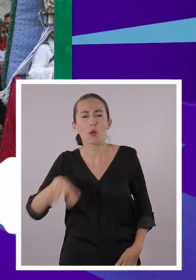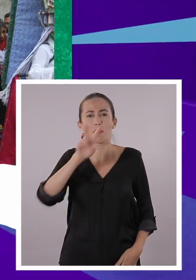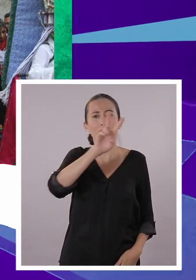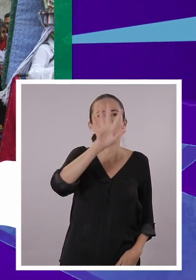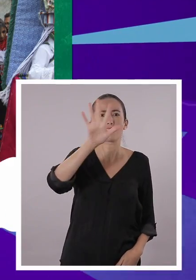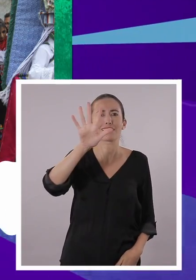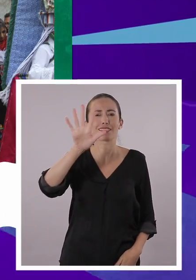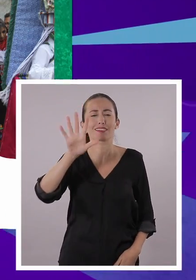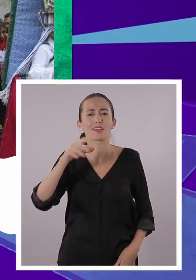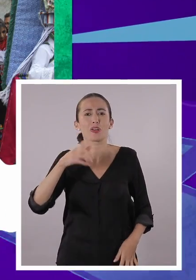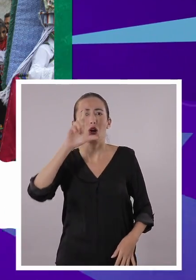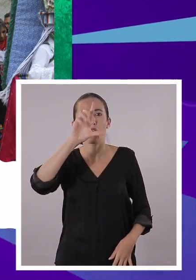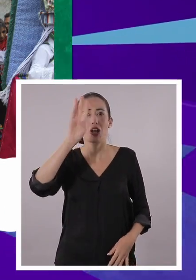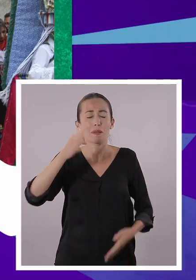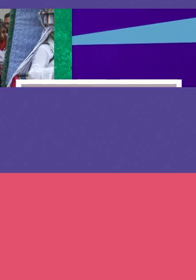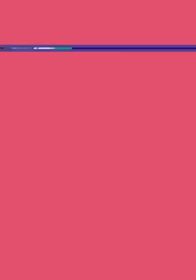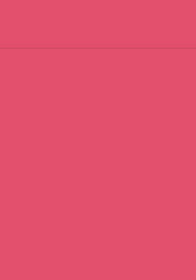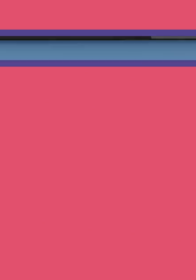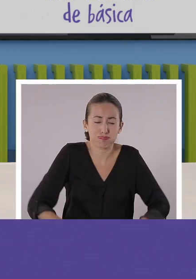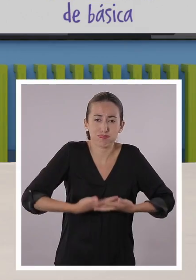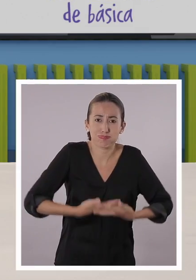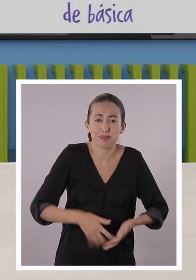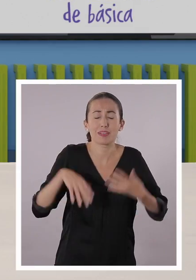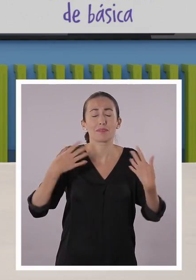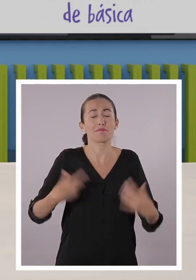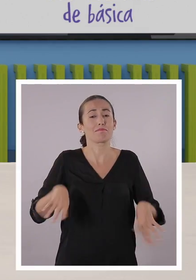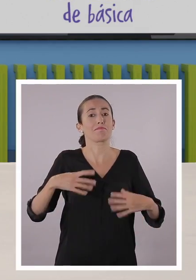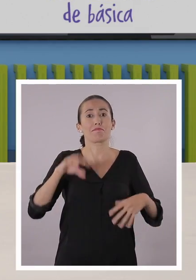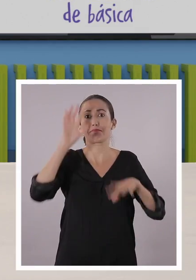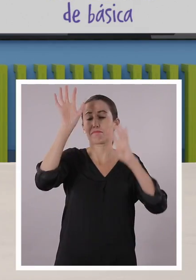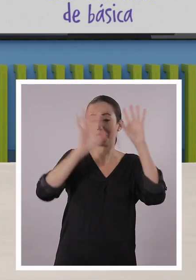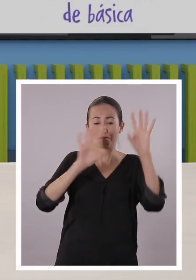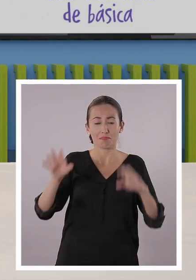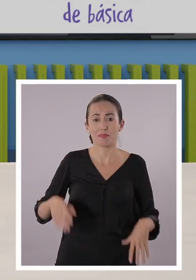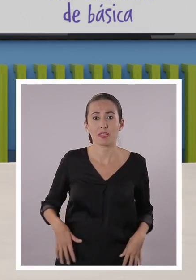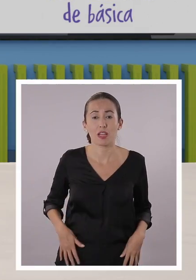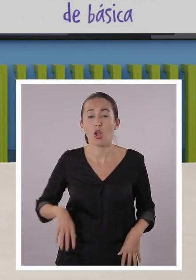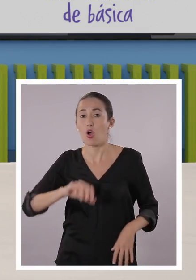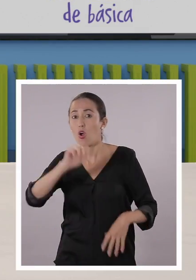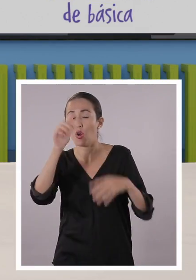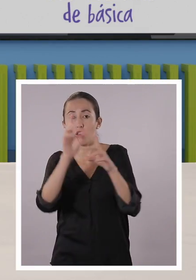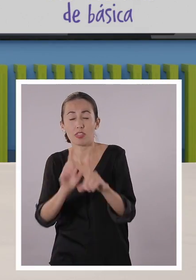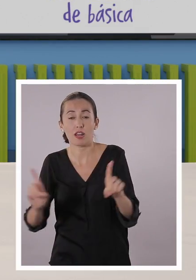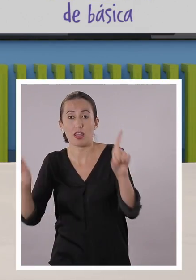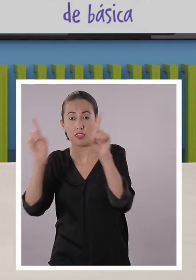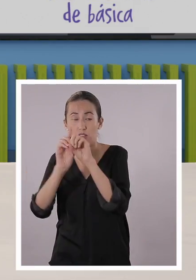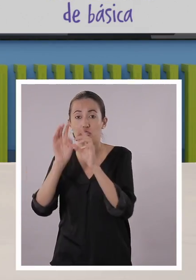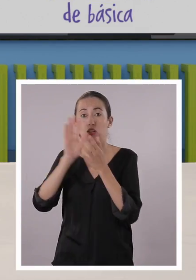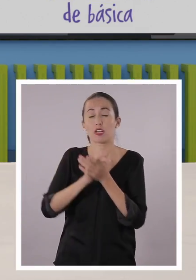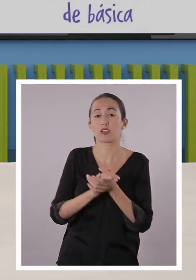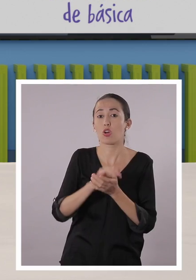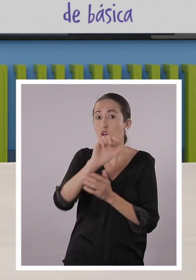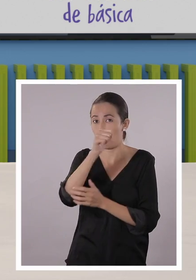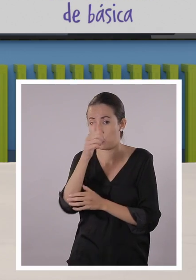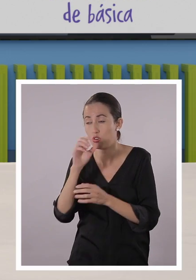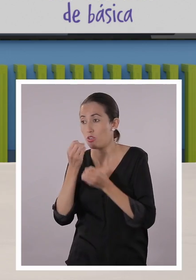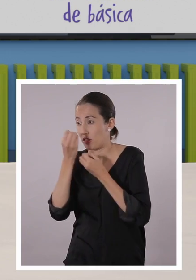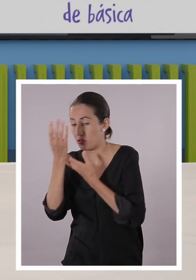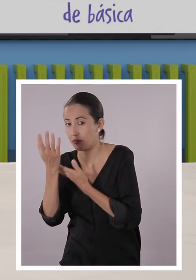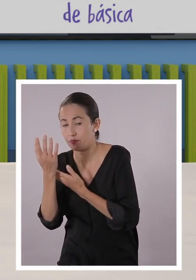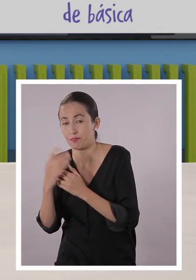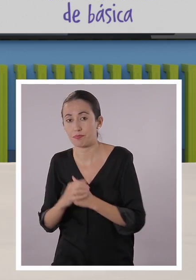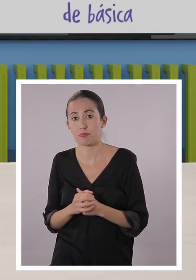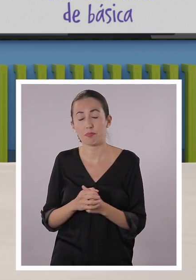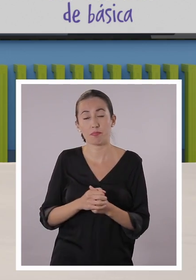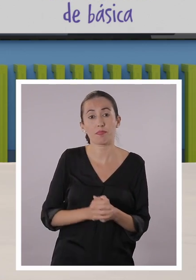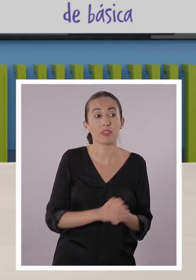está formado por espejos, conchas, monedas. ¿Qué más has visto, Santi? Hay otro dato curioso de los danzantes, profe, que se lo quiero decir.